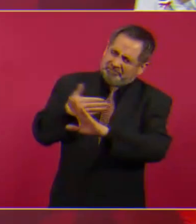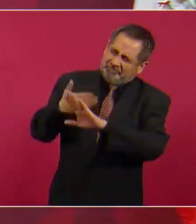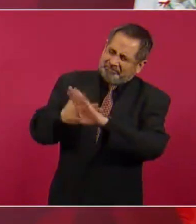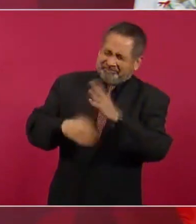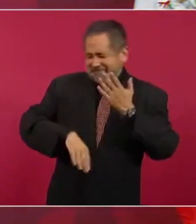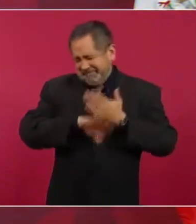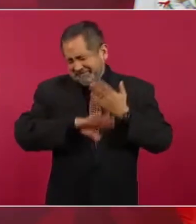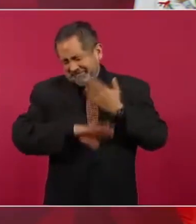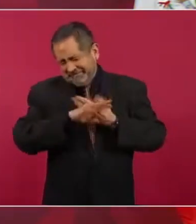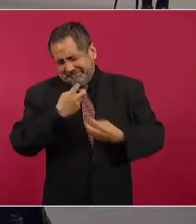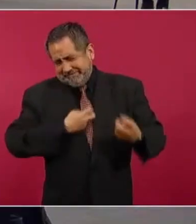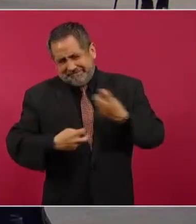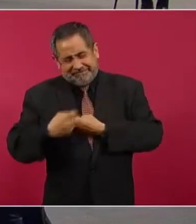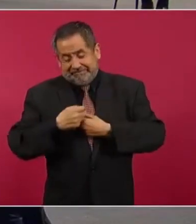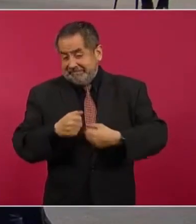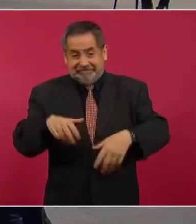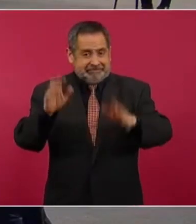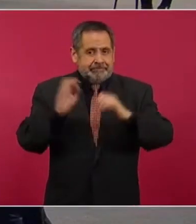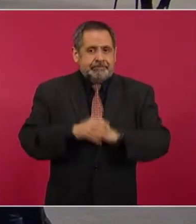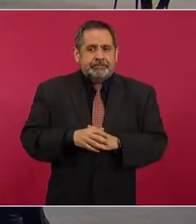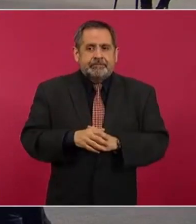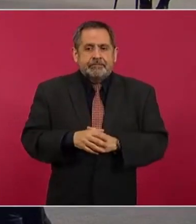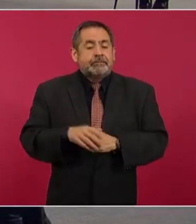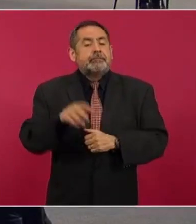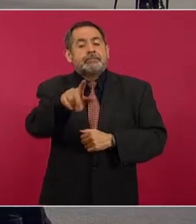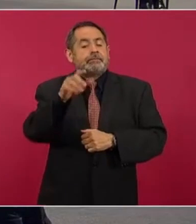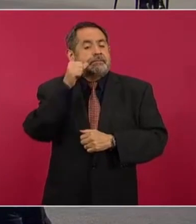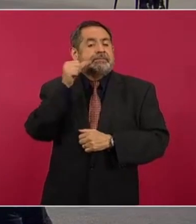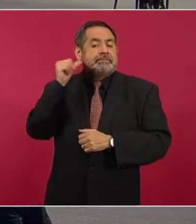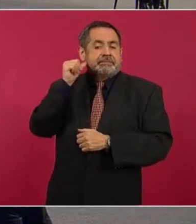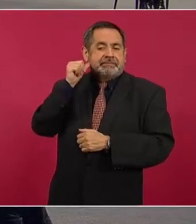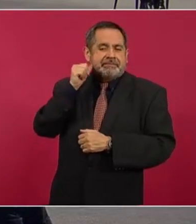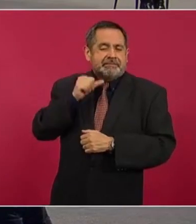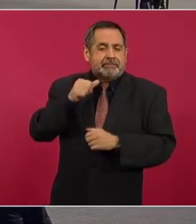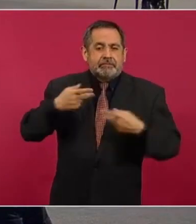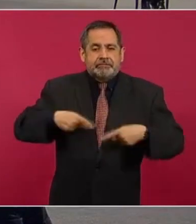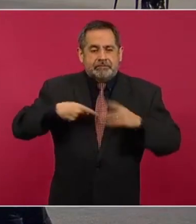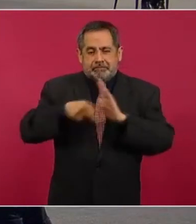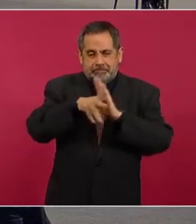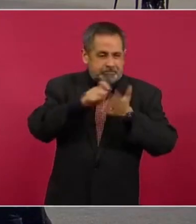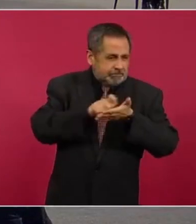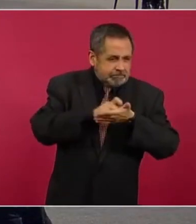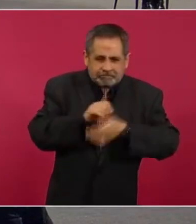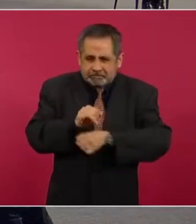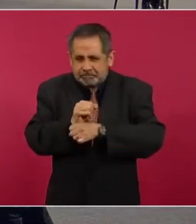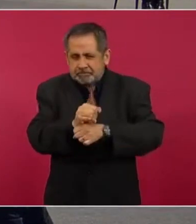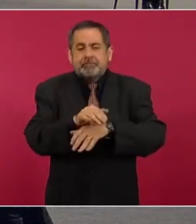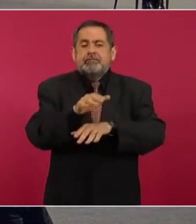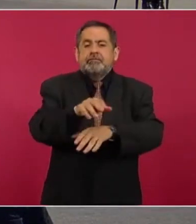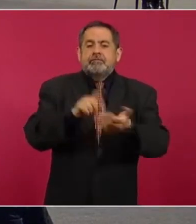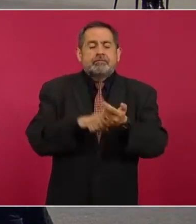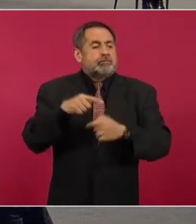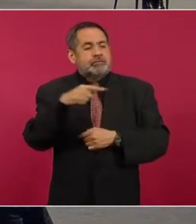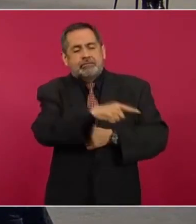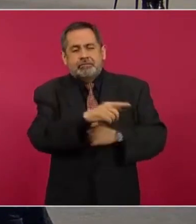Ayer el periodista que hizo la investigación sobre la casa de